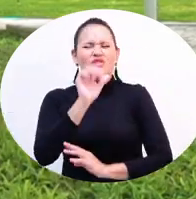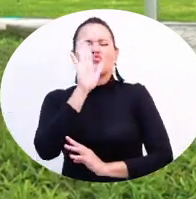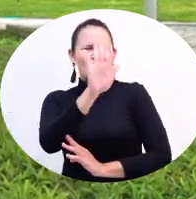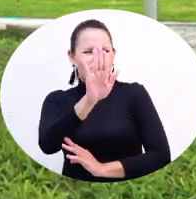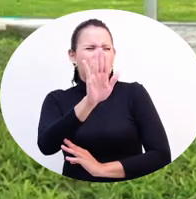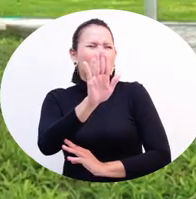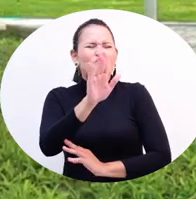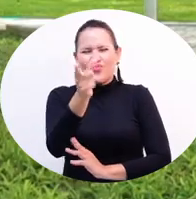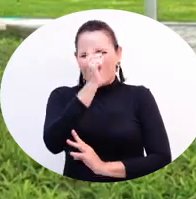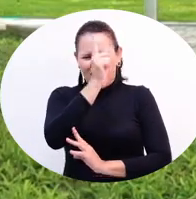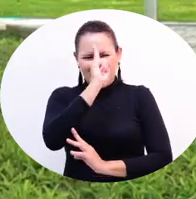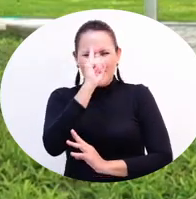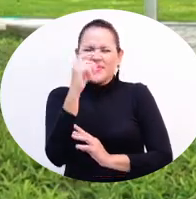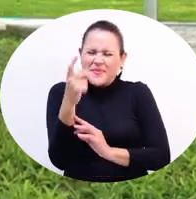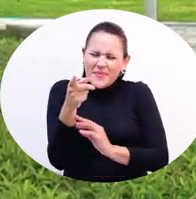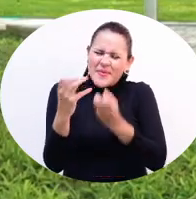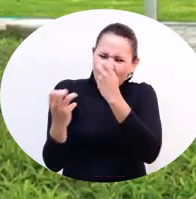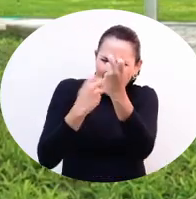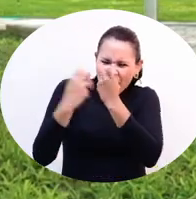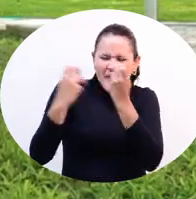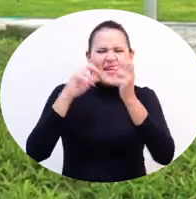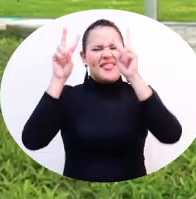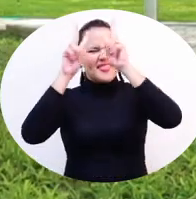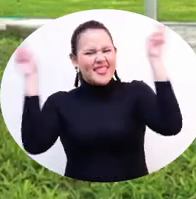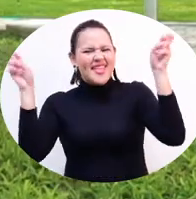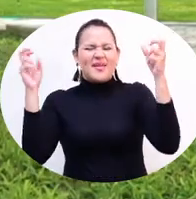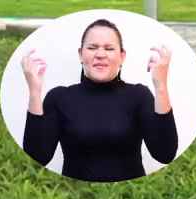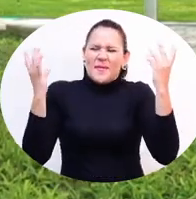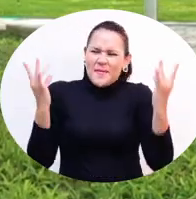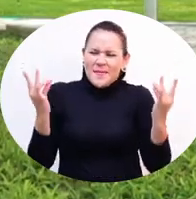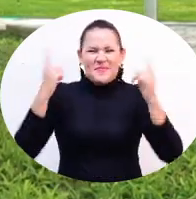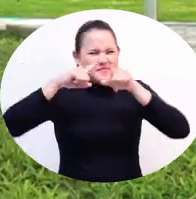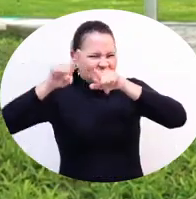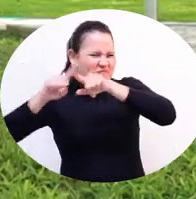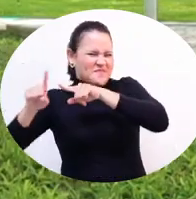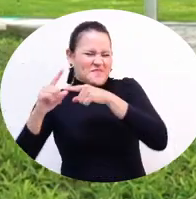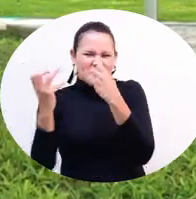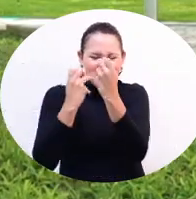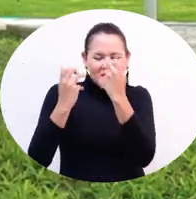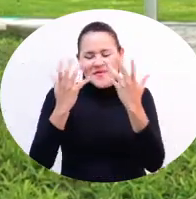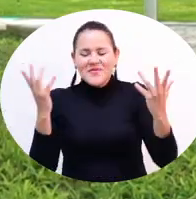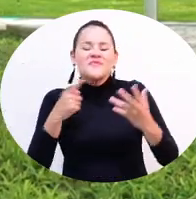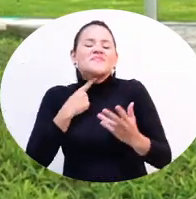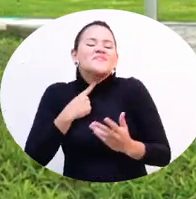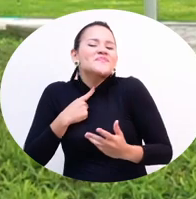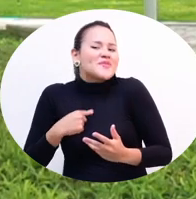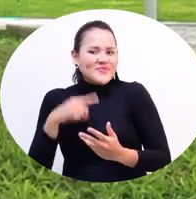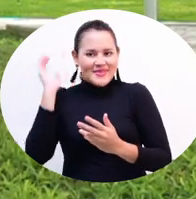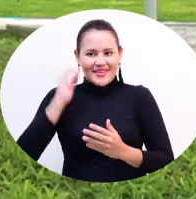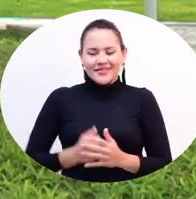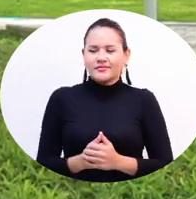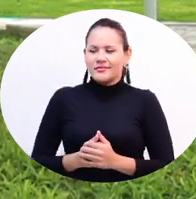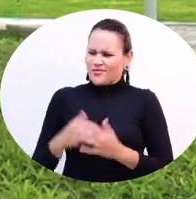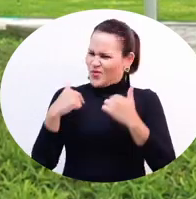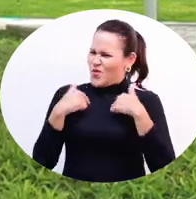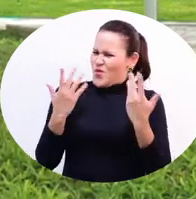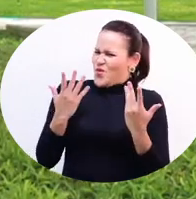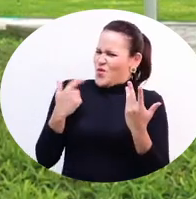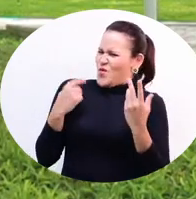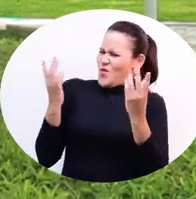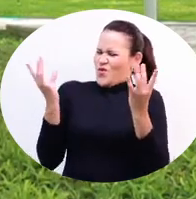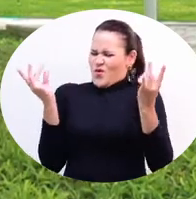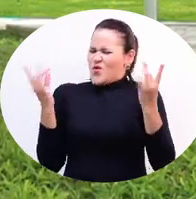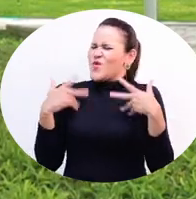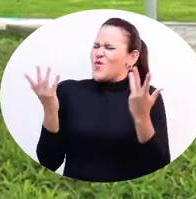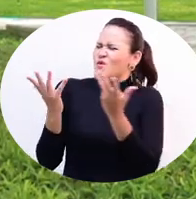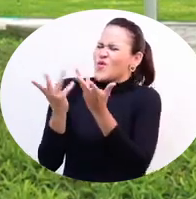y me introdujo como en esa onda yoga, y me encanta, o sea... sea, pero vamos a hacer un poquito de yoga, podemos hacer un poquito... Sí. ¿Qué tenemos que hacer? me cuentas, Alemania.